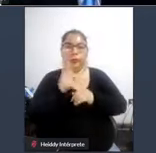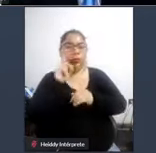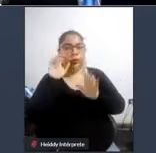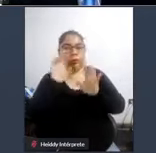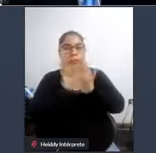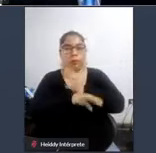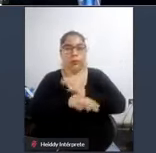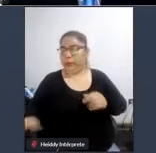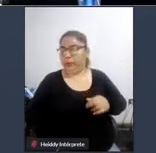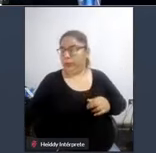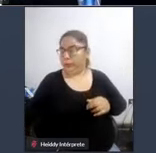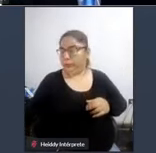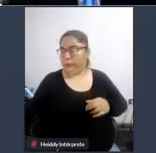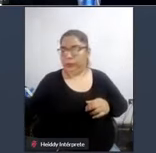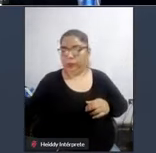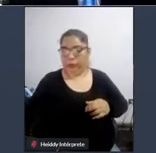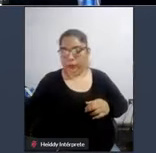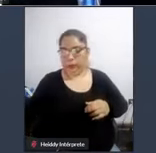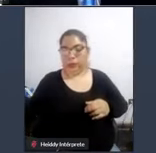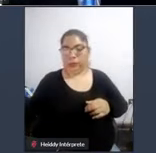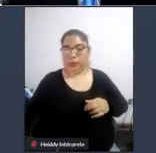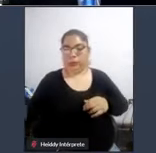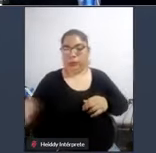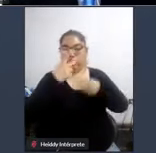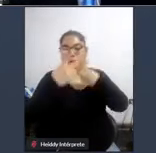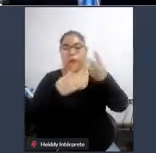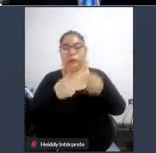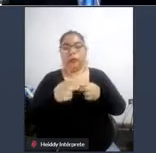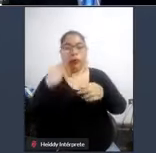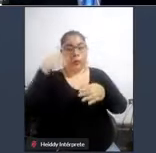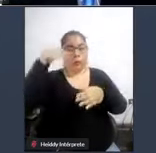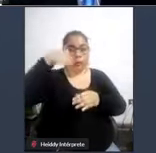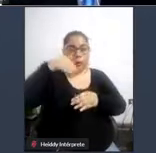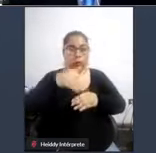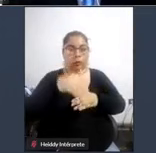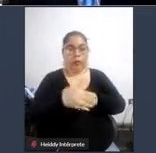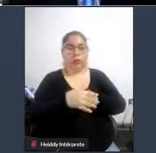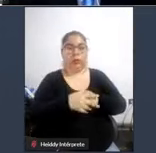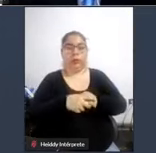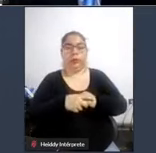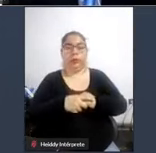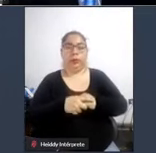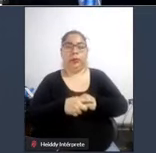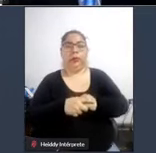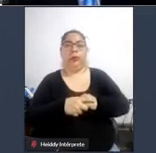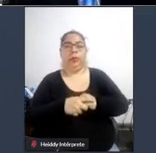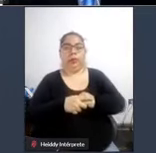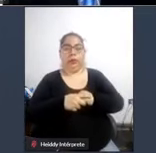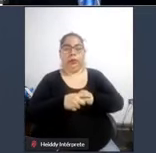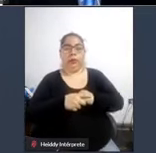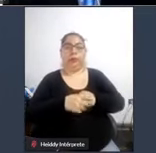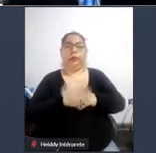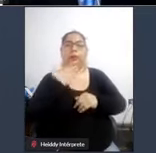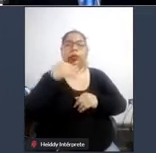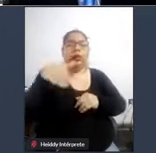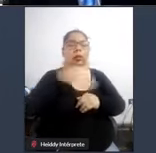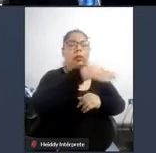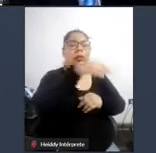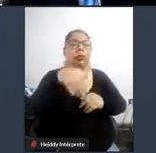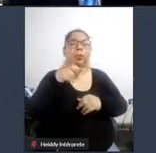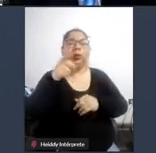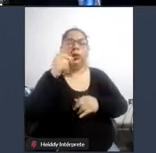si nosotros hacemos una rampa en una esquina quien usa esa rampa